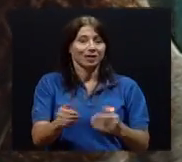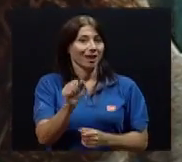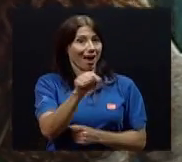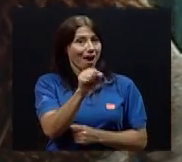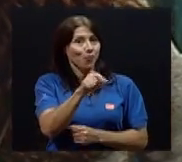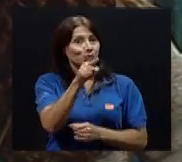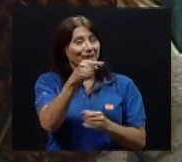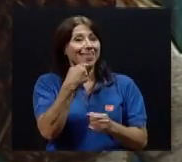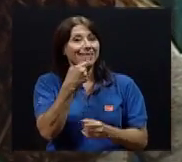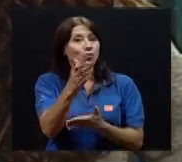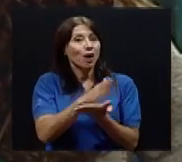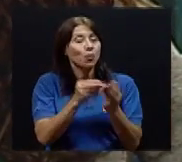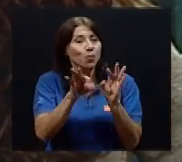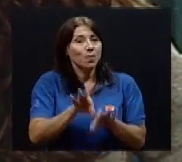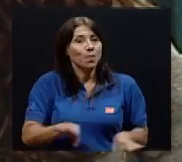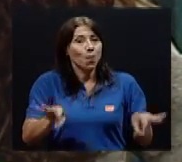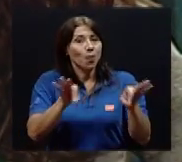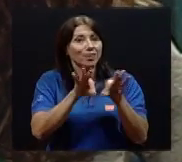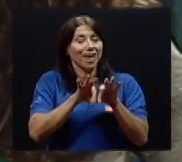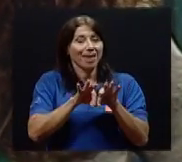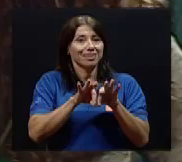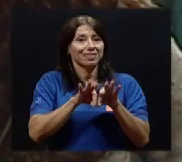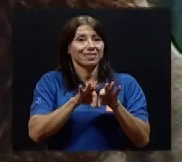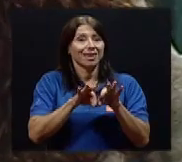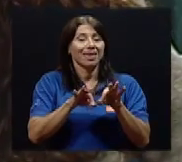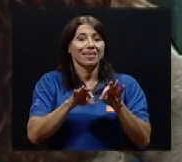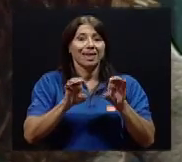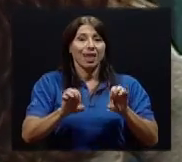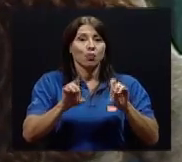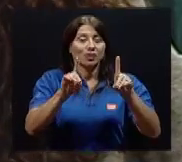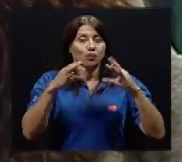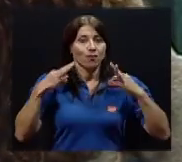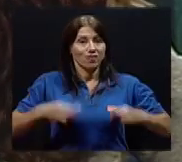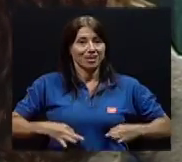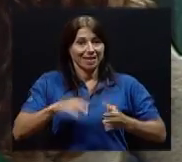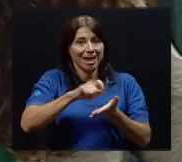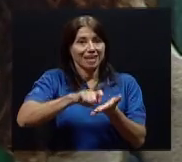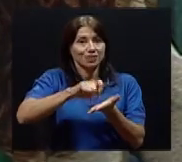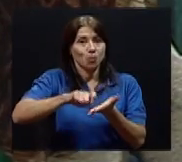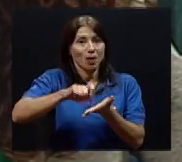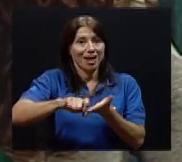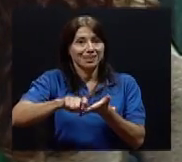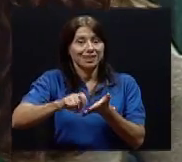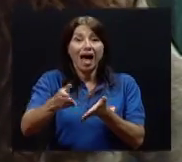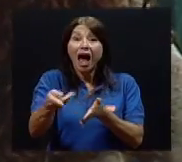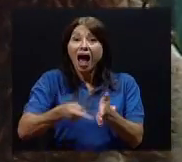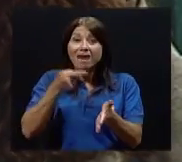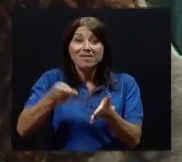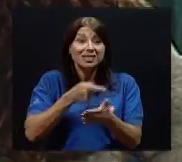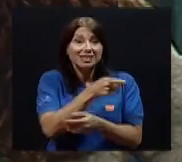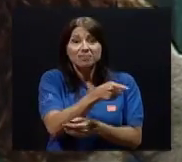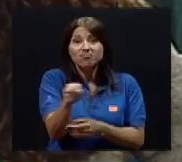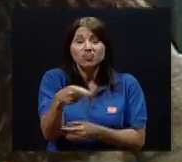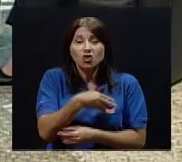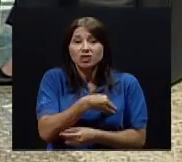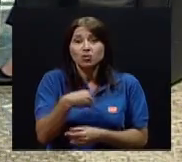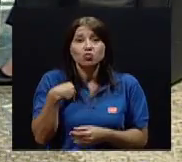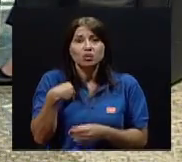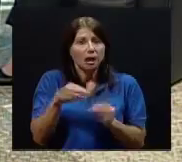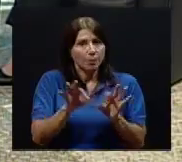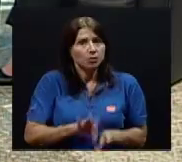física en las escuelas, ¿verdad? A veces hay niños que no les gusta y es importante. ¿Qué piensa de eso, profesora Saura?